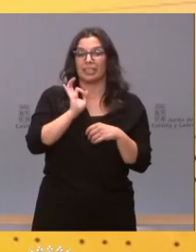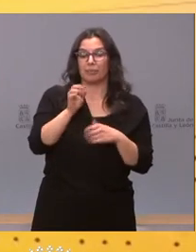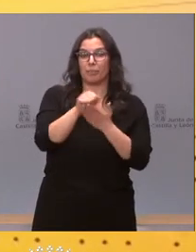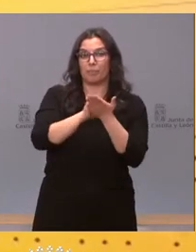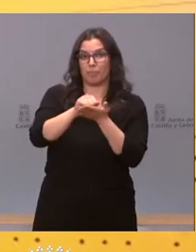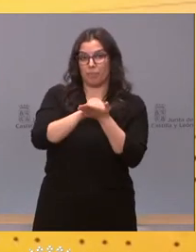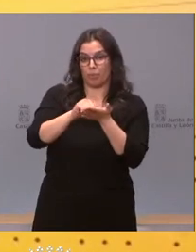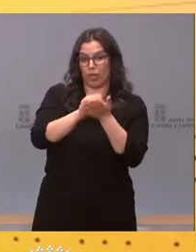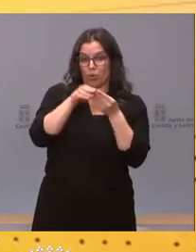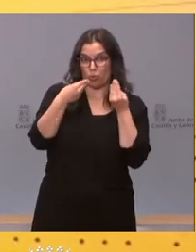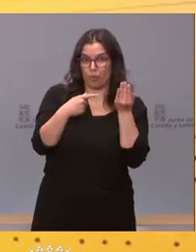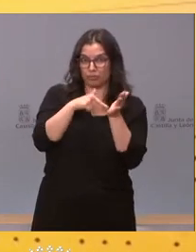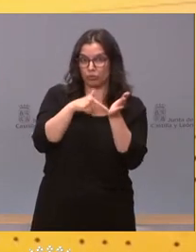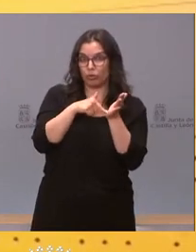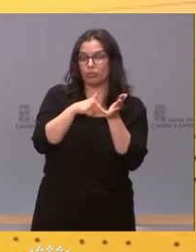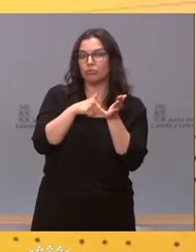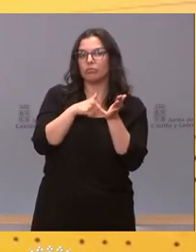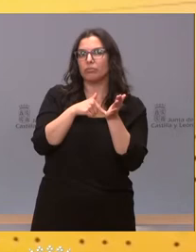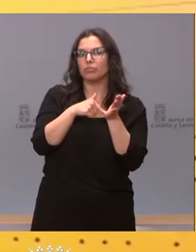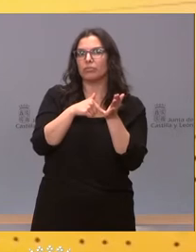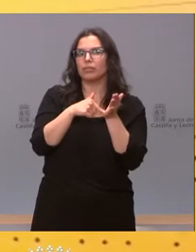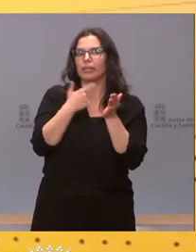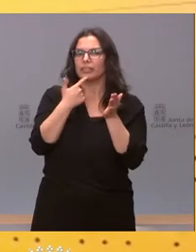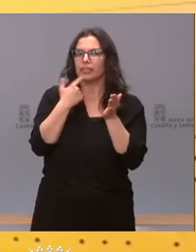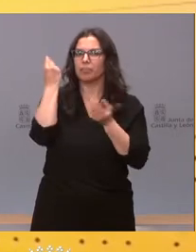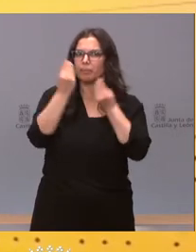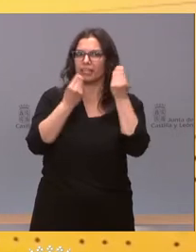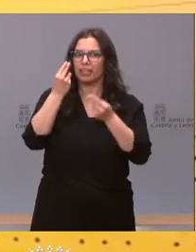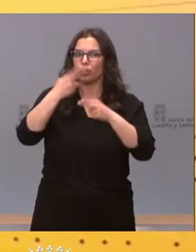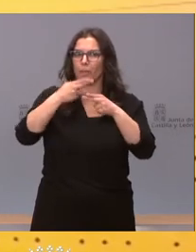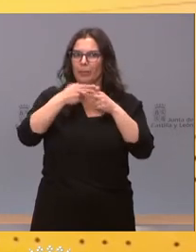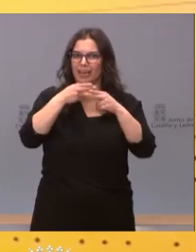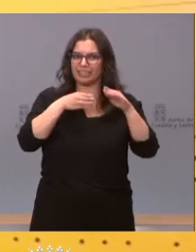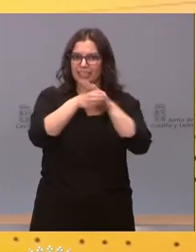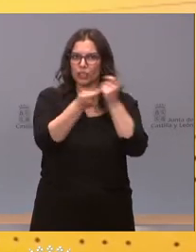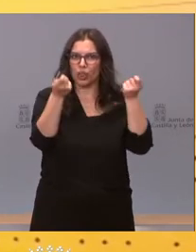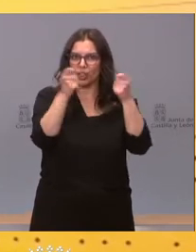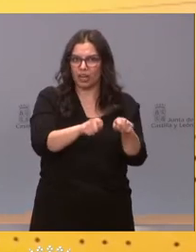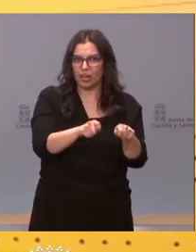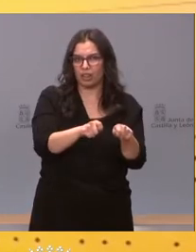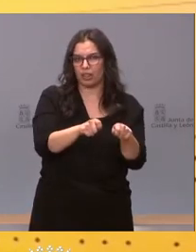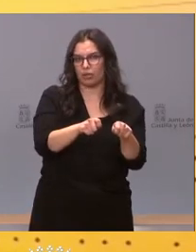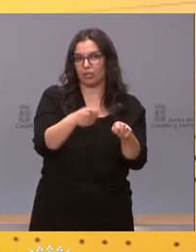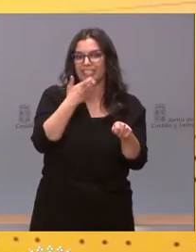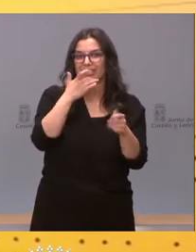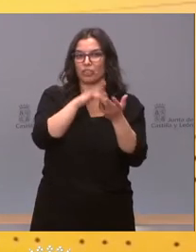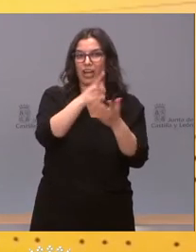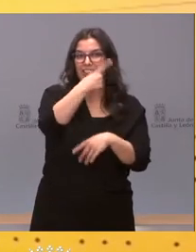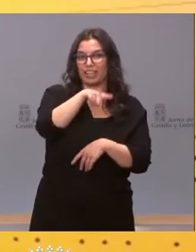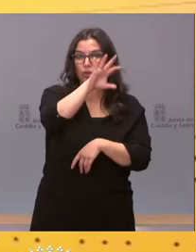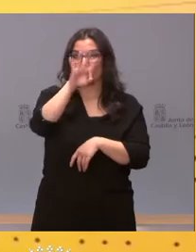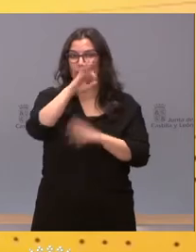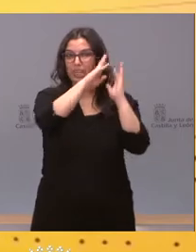del documento se plantea cerrar el interior de los bares con una tasa de incidencia superior a 150.